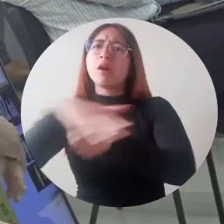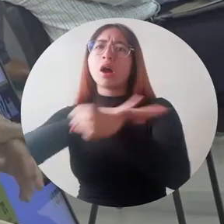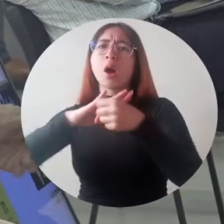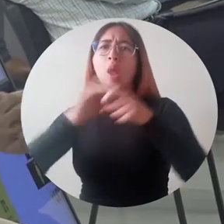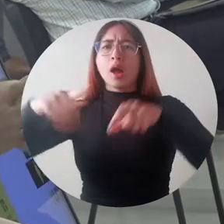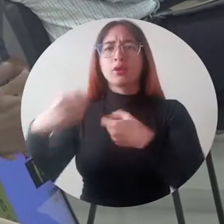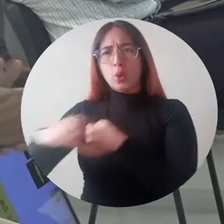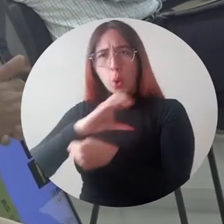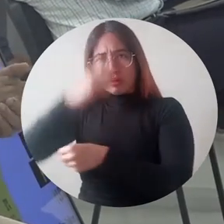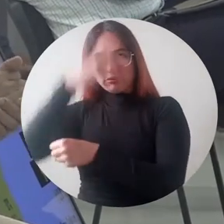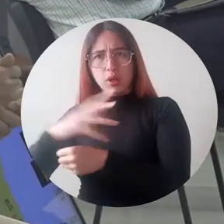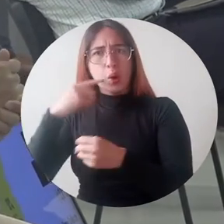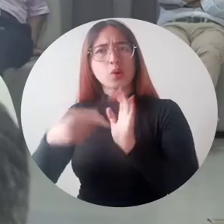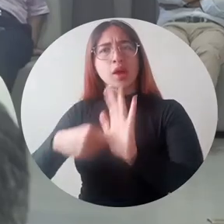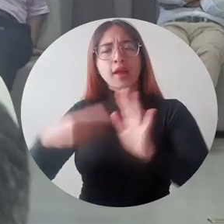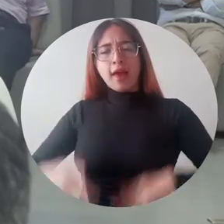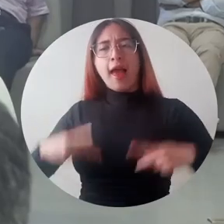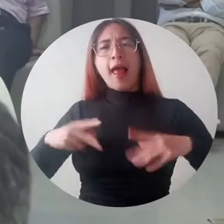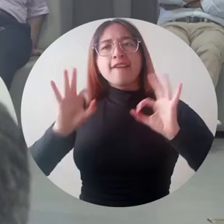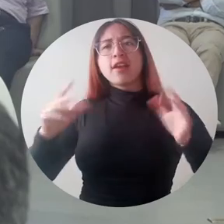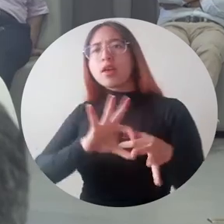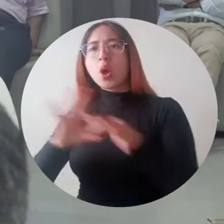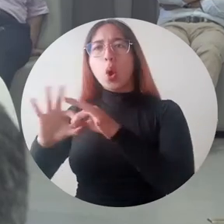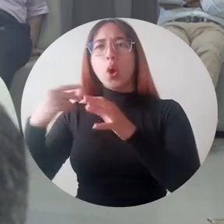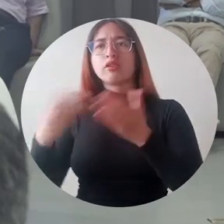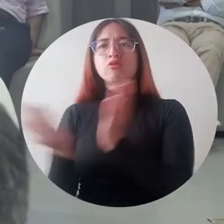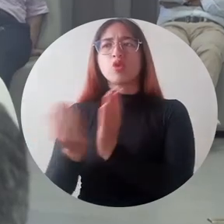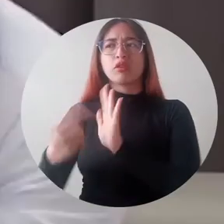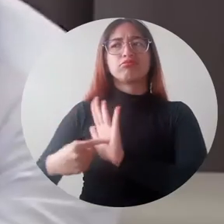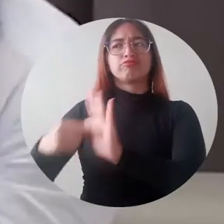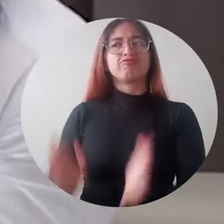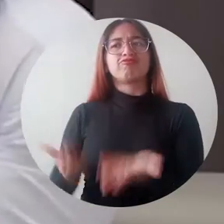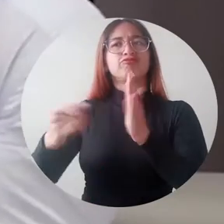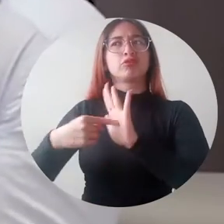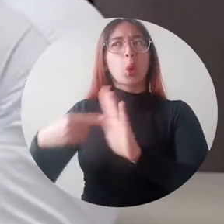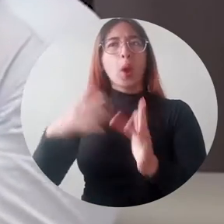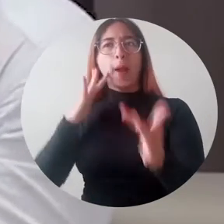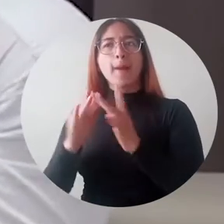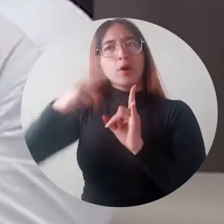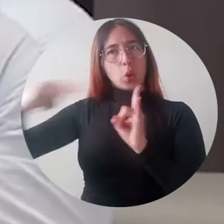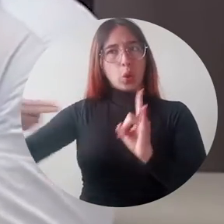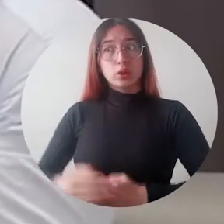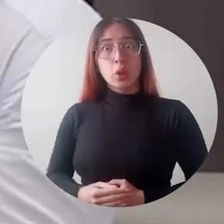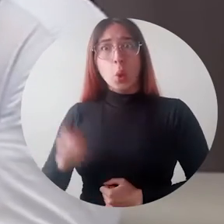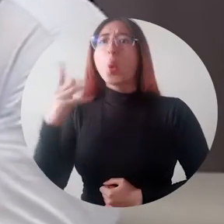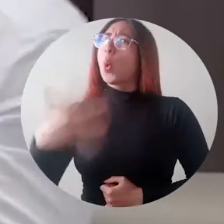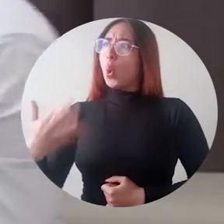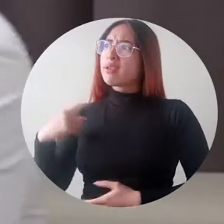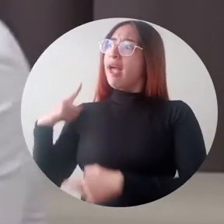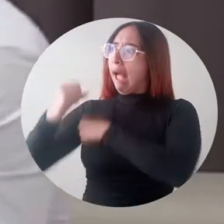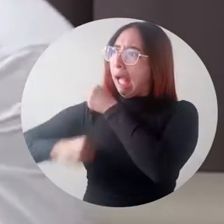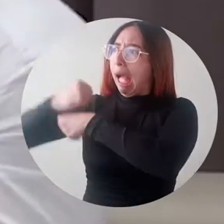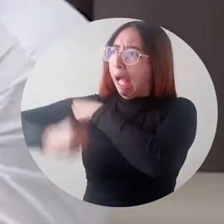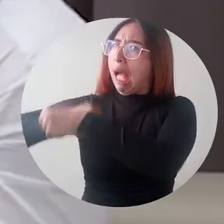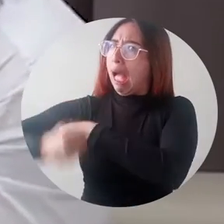expuesto por el informe de calidad de vida en cuya construcción aportó la alma mater. Yo llevo años insistiendo con el tema de educación y creo que no hemos